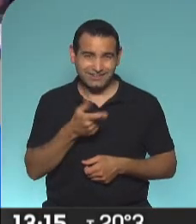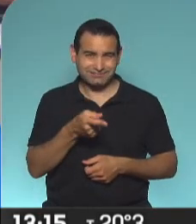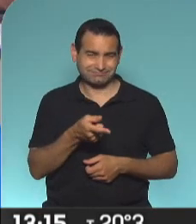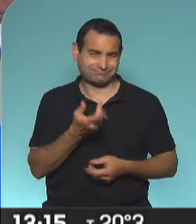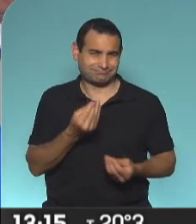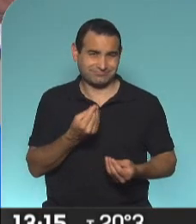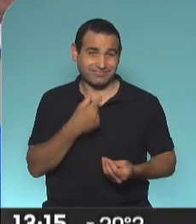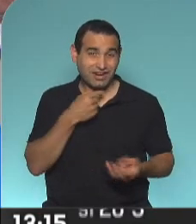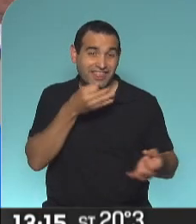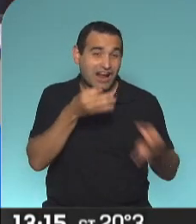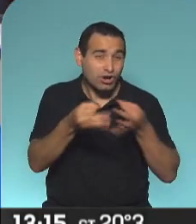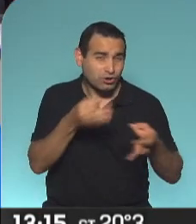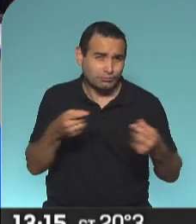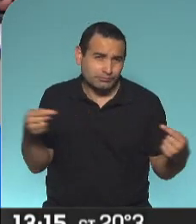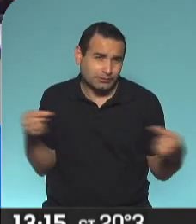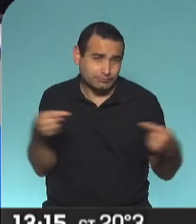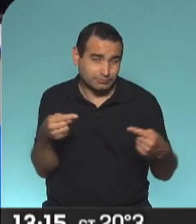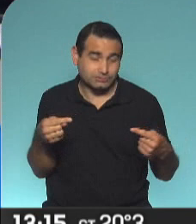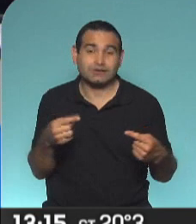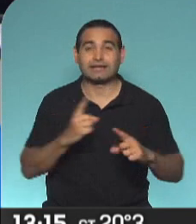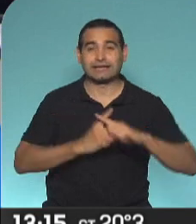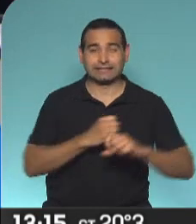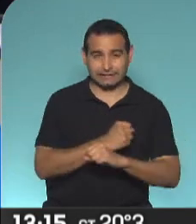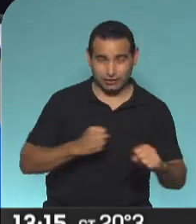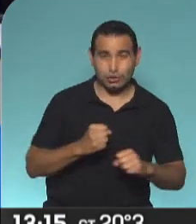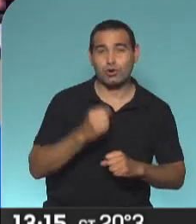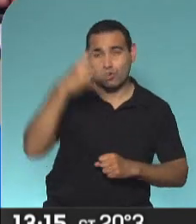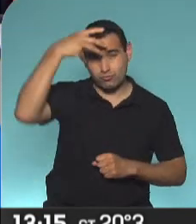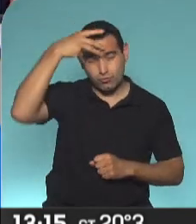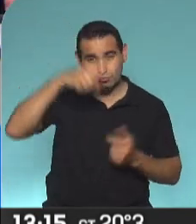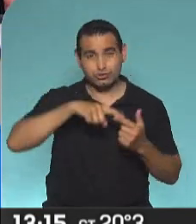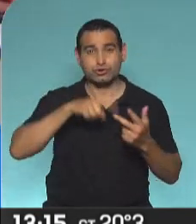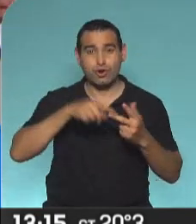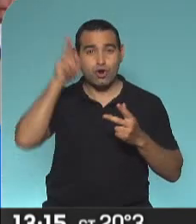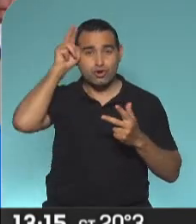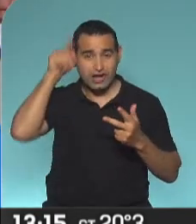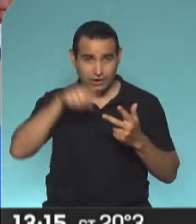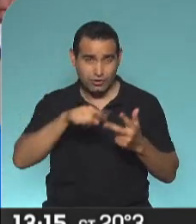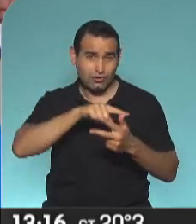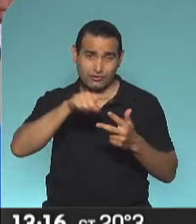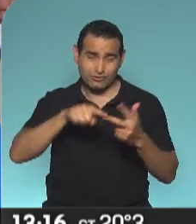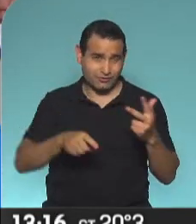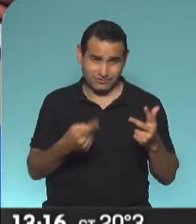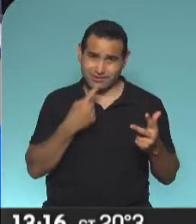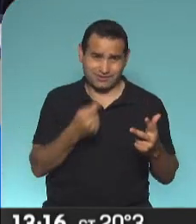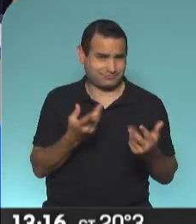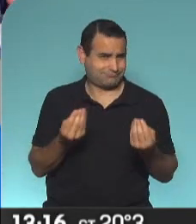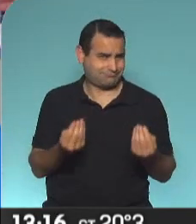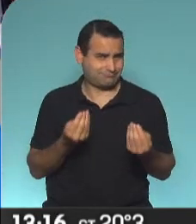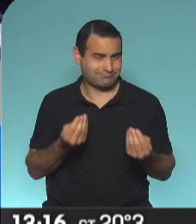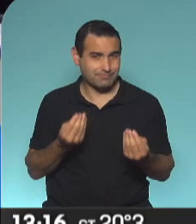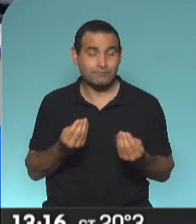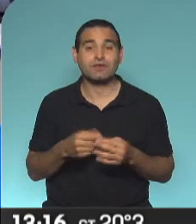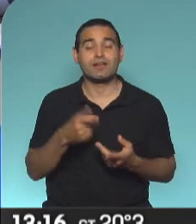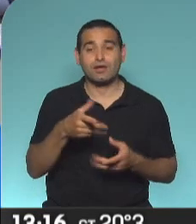lo menos es lo que estuvo señalando en las últimas horas Lilita Carrió, Patricia Bullrich o Hernán Cornejo desde la Unión Cívica Radical. Sí hubo un